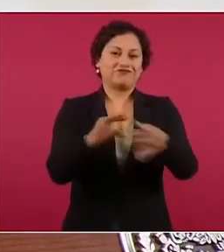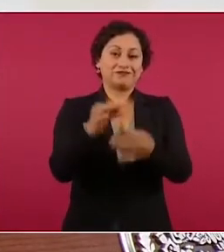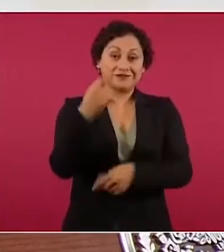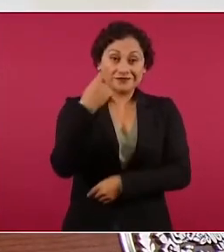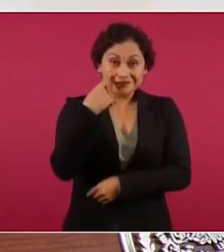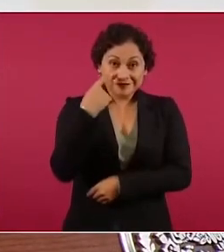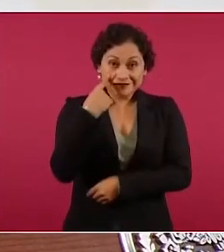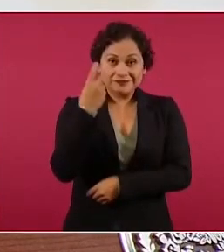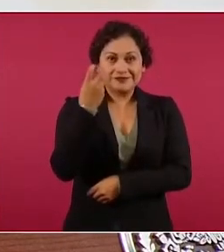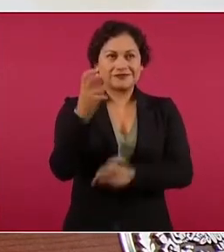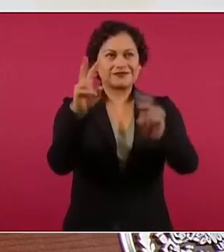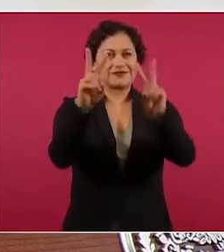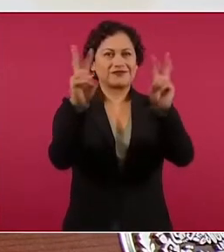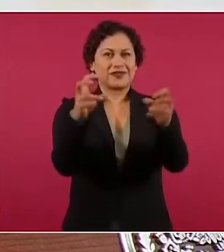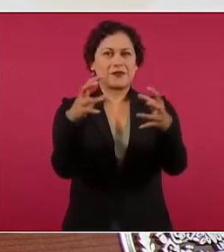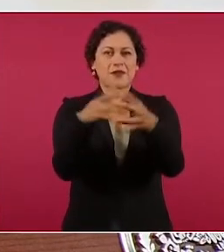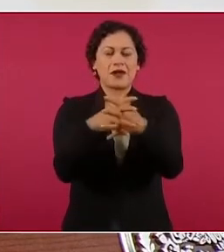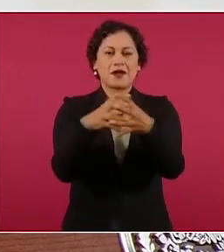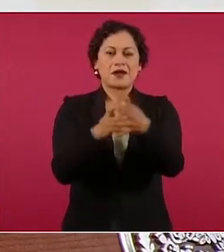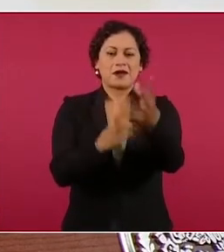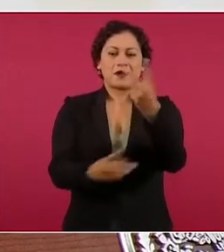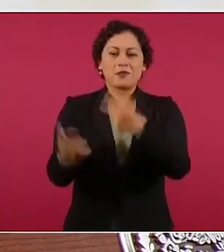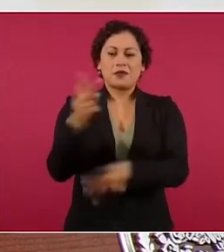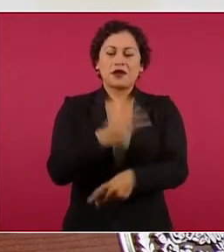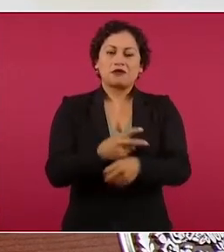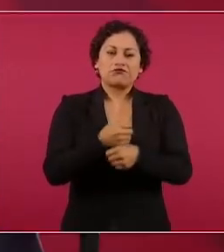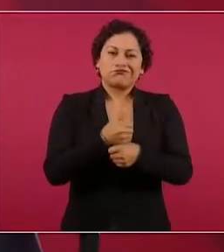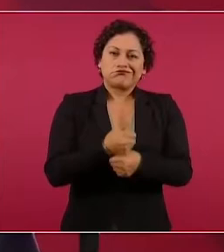mucho sufrimiento